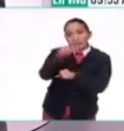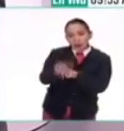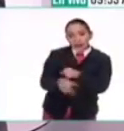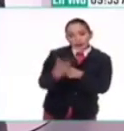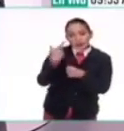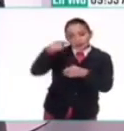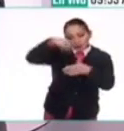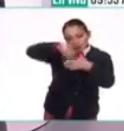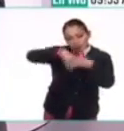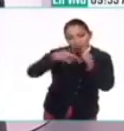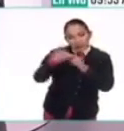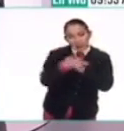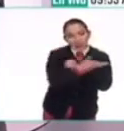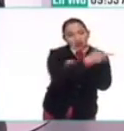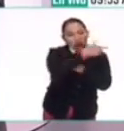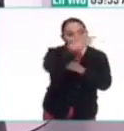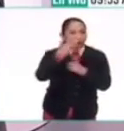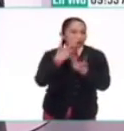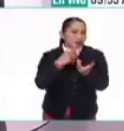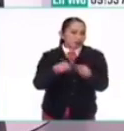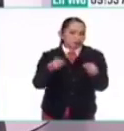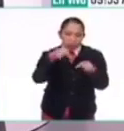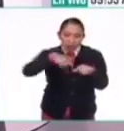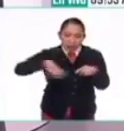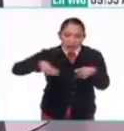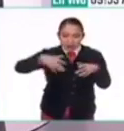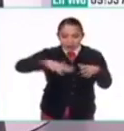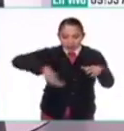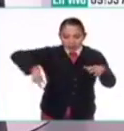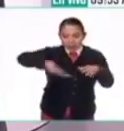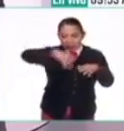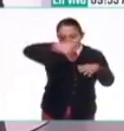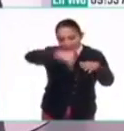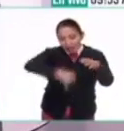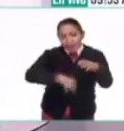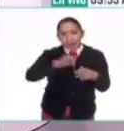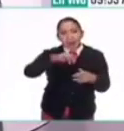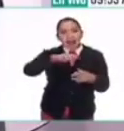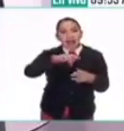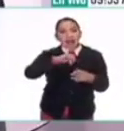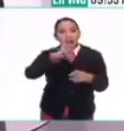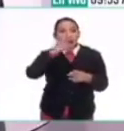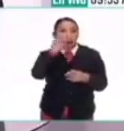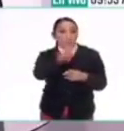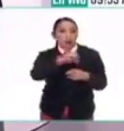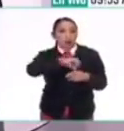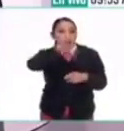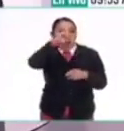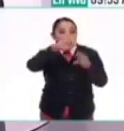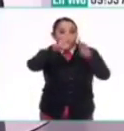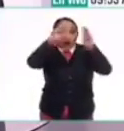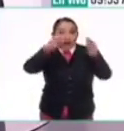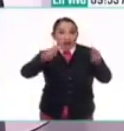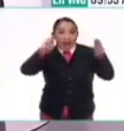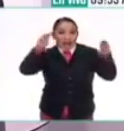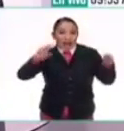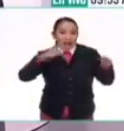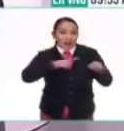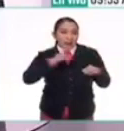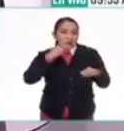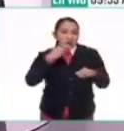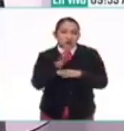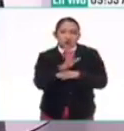los ríos, los arroyos y más abajo los manantiales. Por eso la alta montaña es tan importante y la debemos de